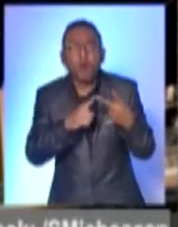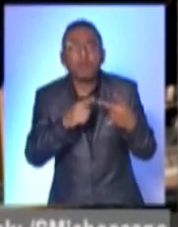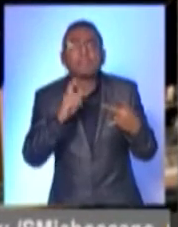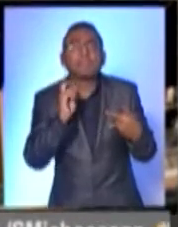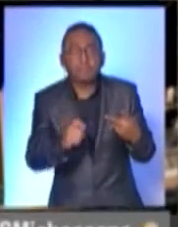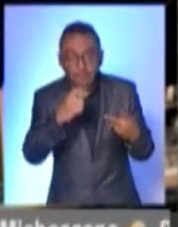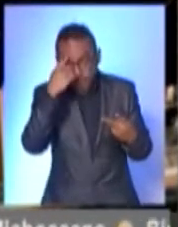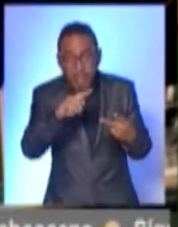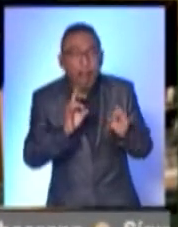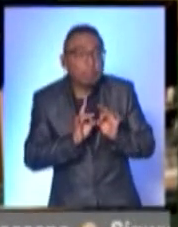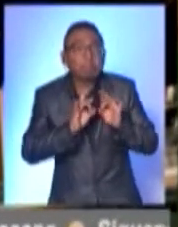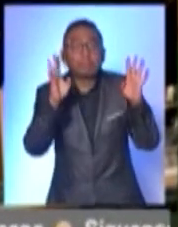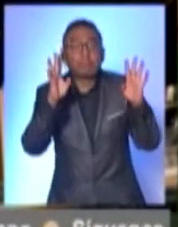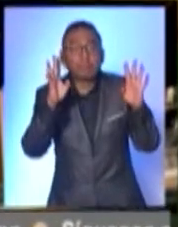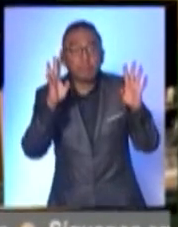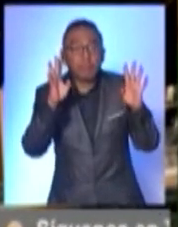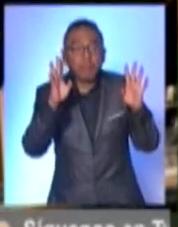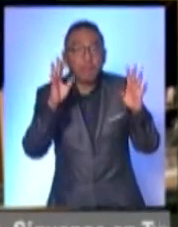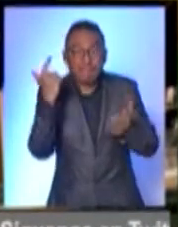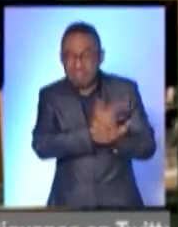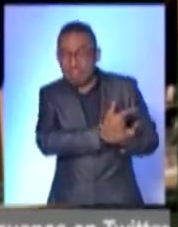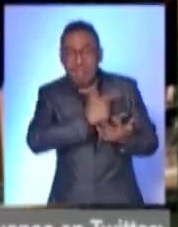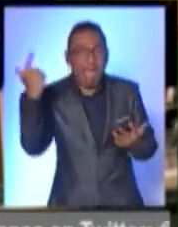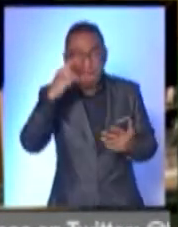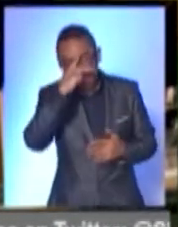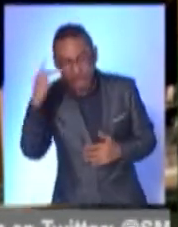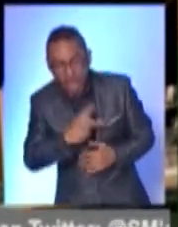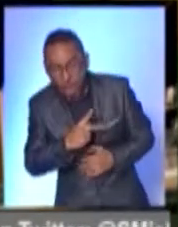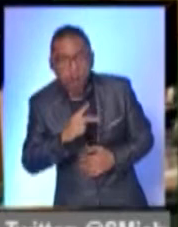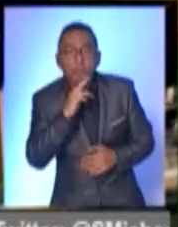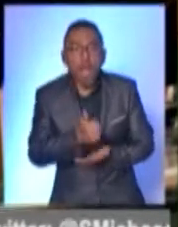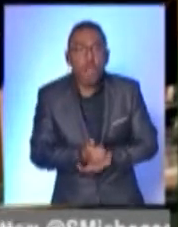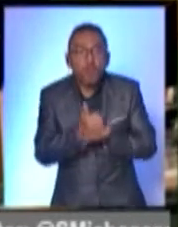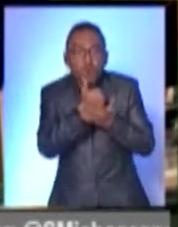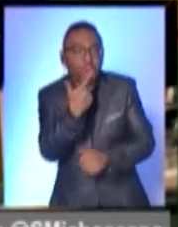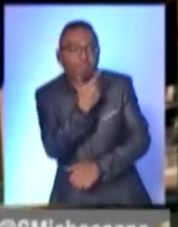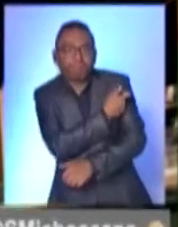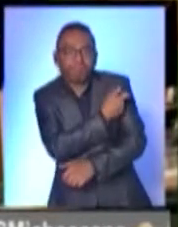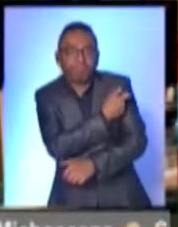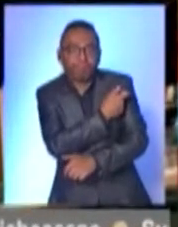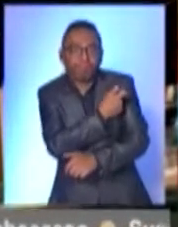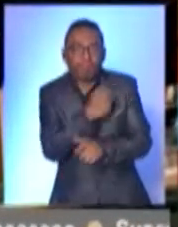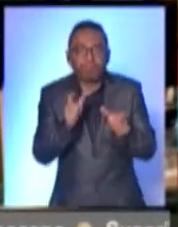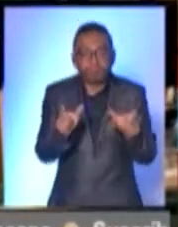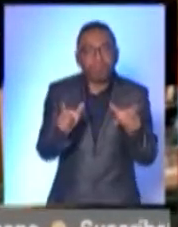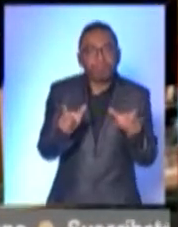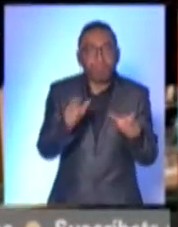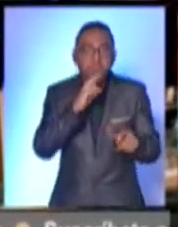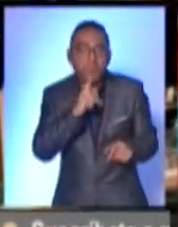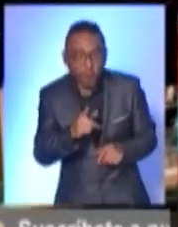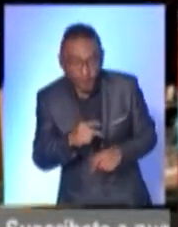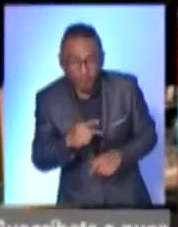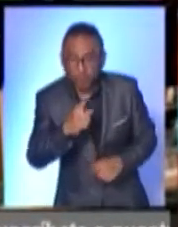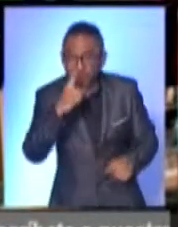severidad. Que no te pongas grave. Lo primero que mide o que pide una